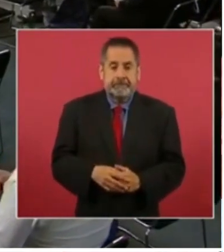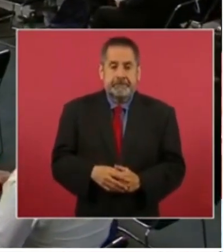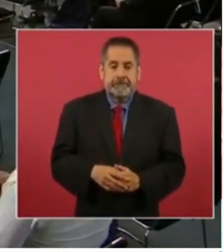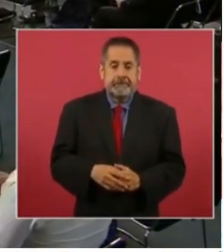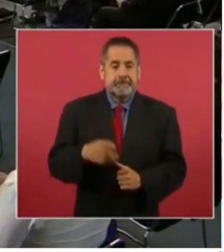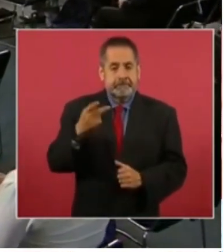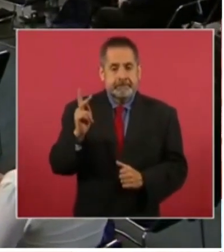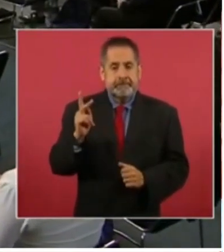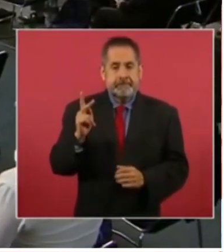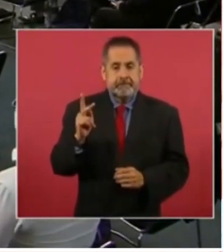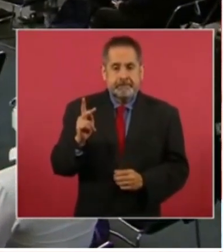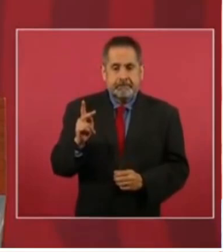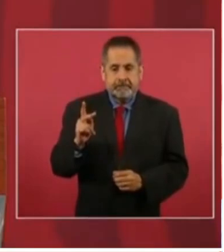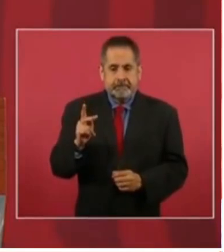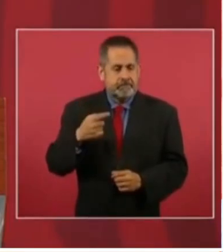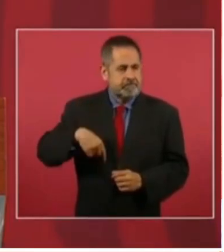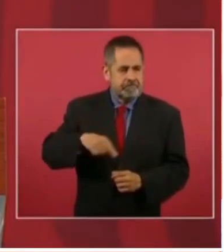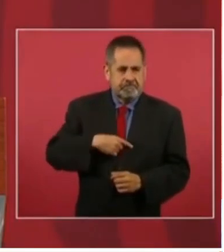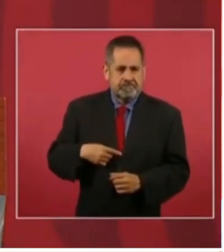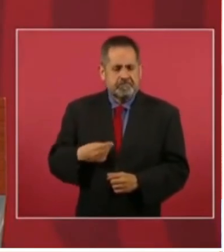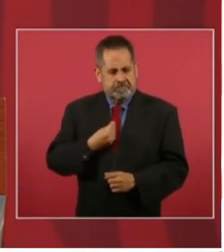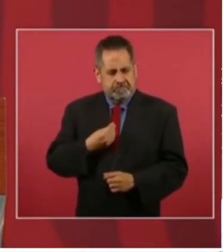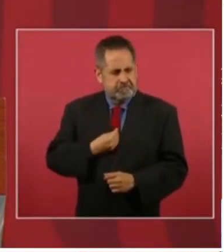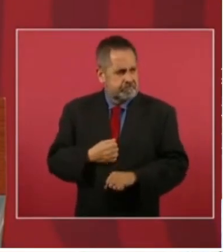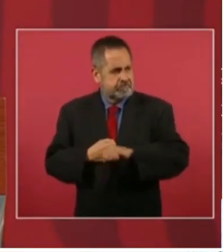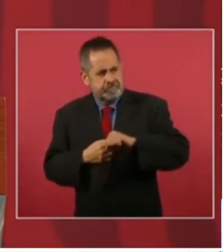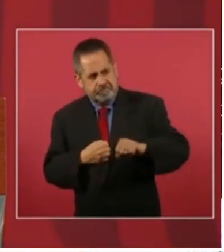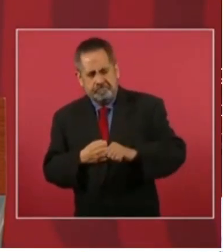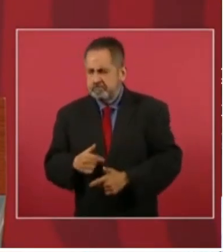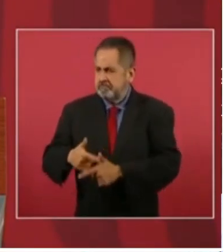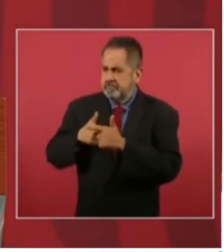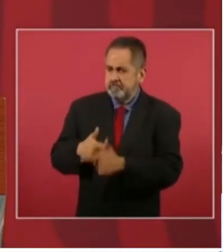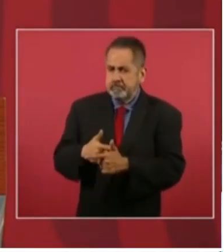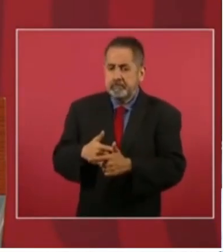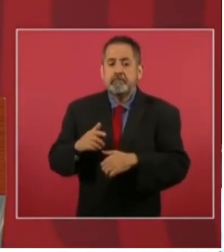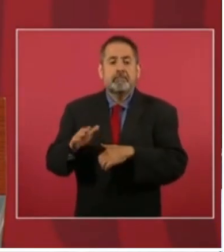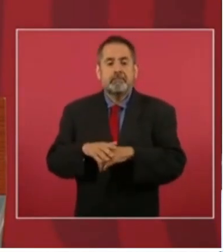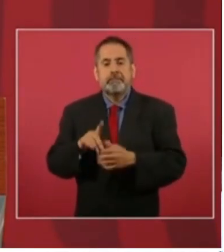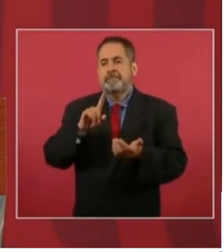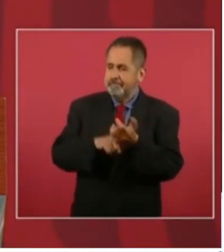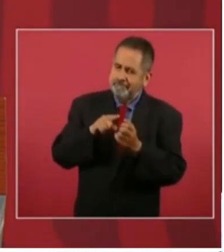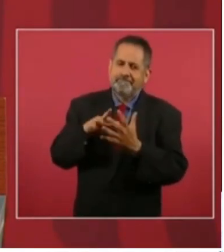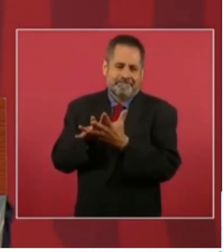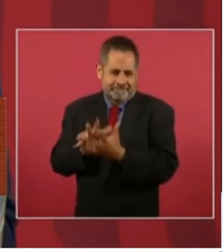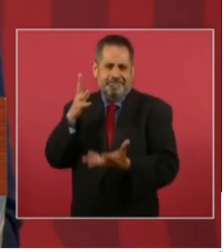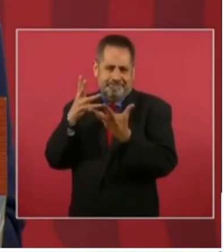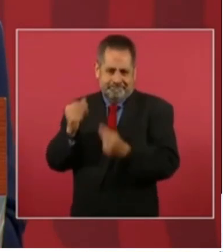Pero, ¿por qué aguantamos? ¿Por qué resistimos? Porque también tenemos el apoyo